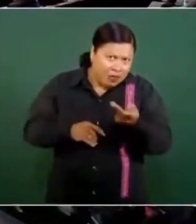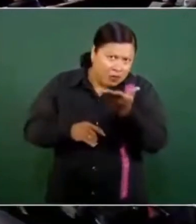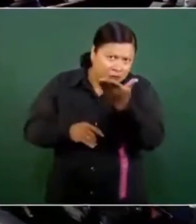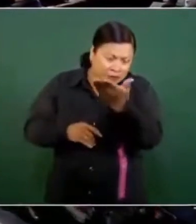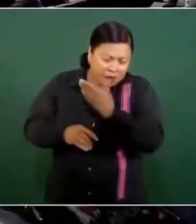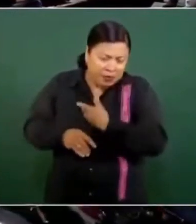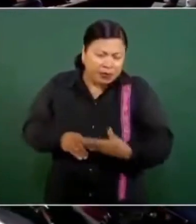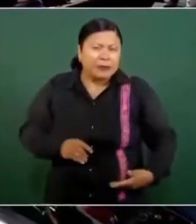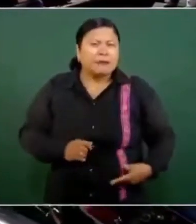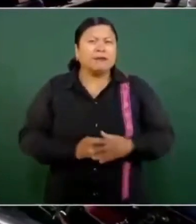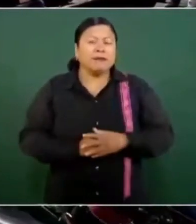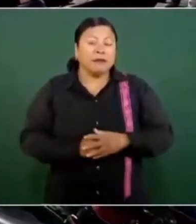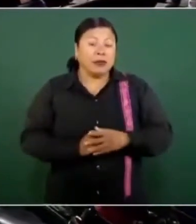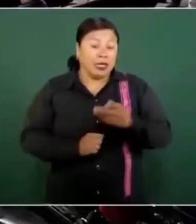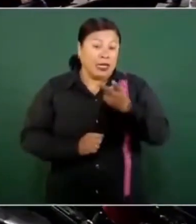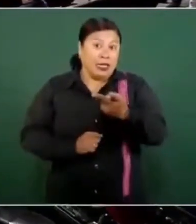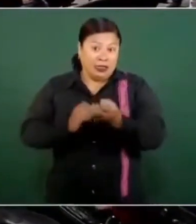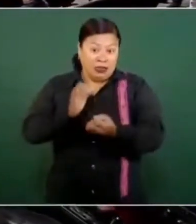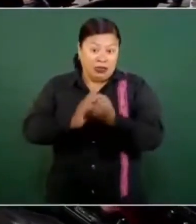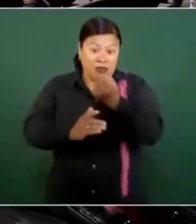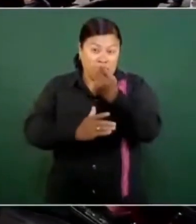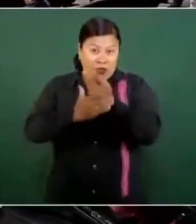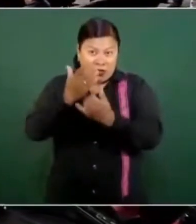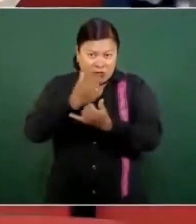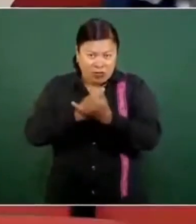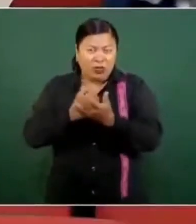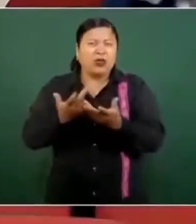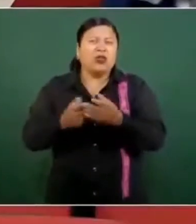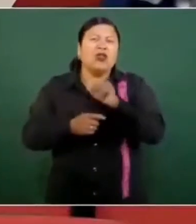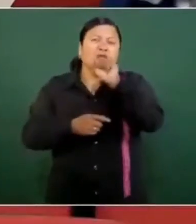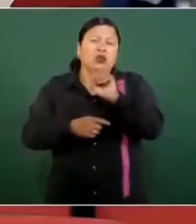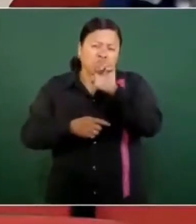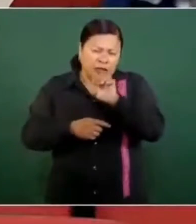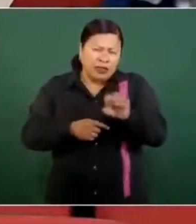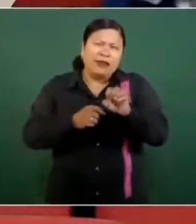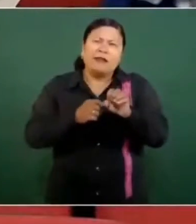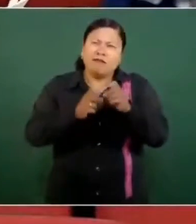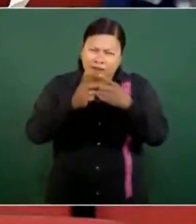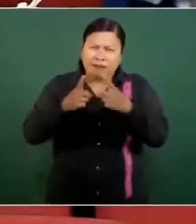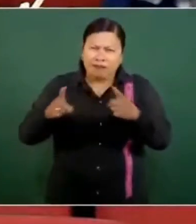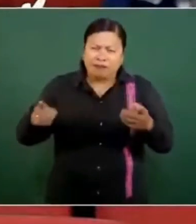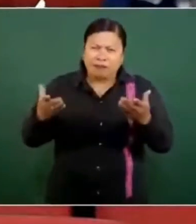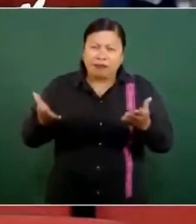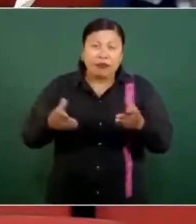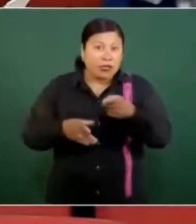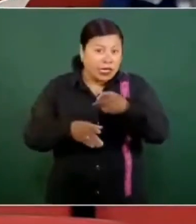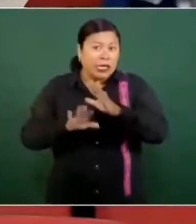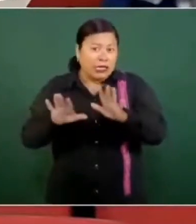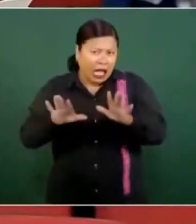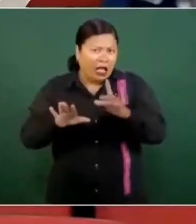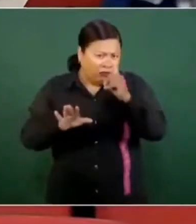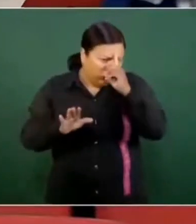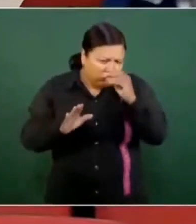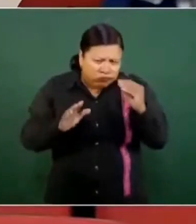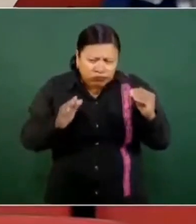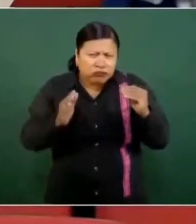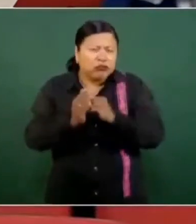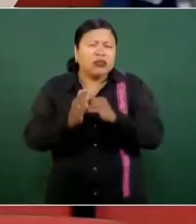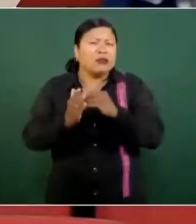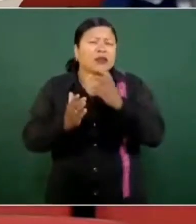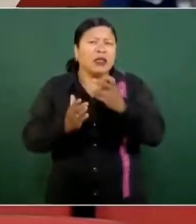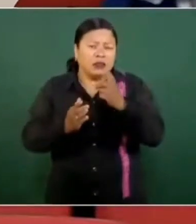dentro de este proyecto del desarrollo del sur sureste de México está contemplado subsanar